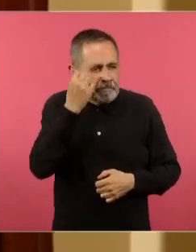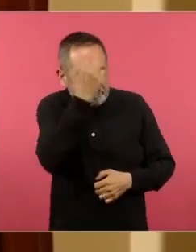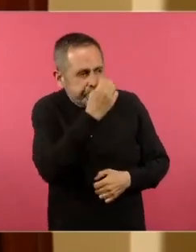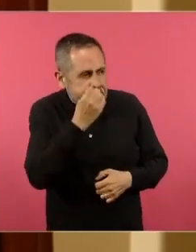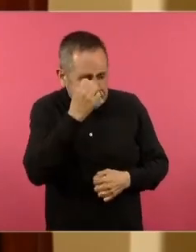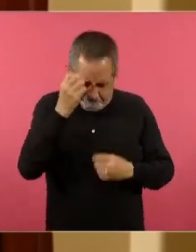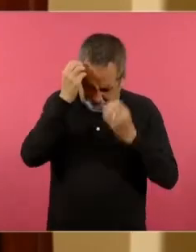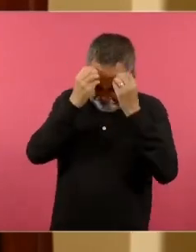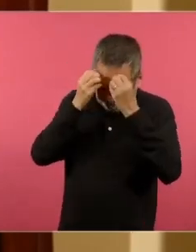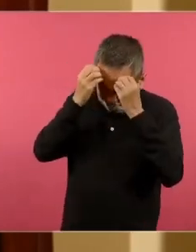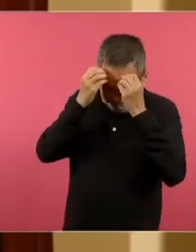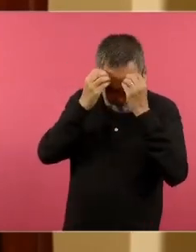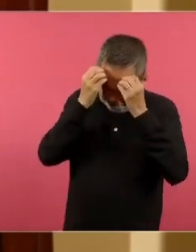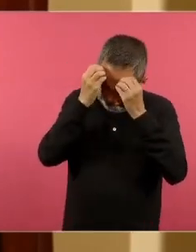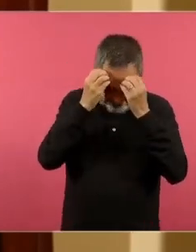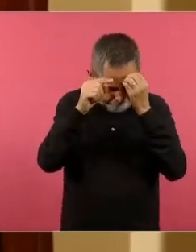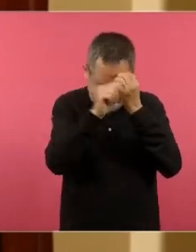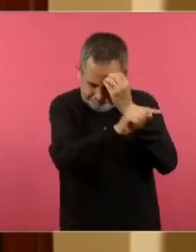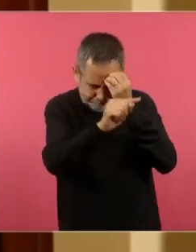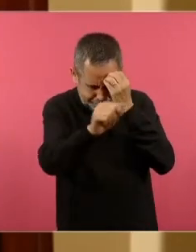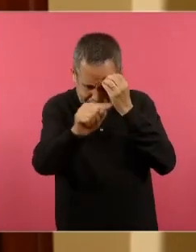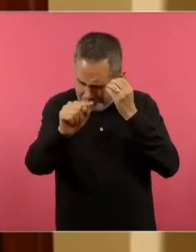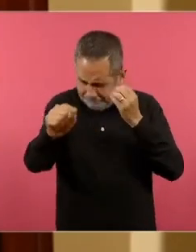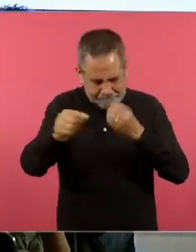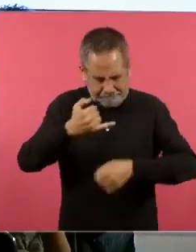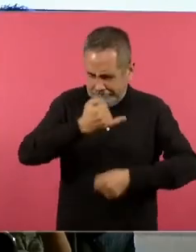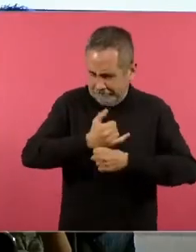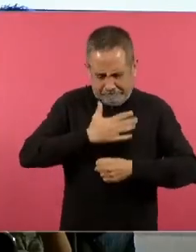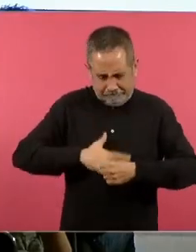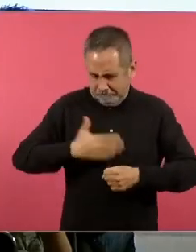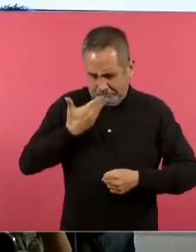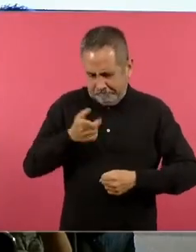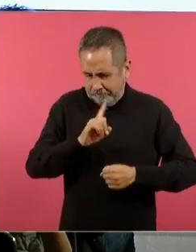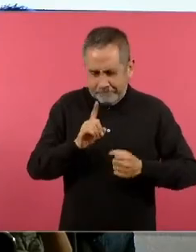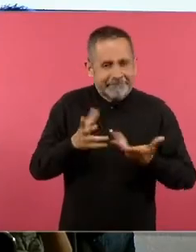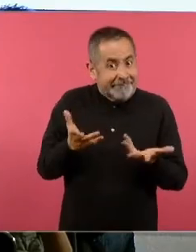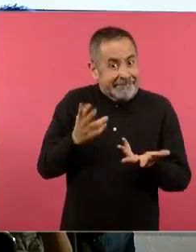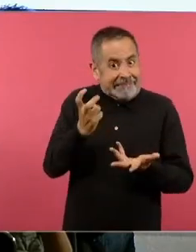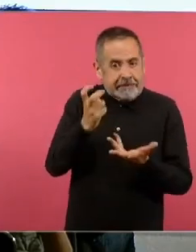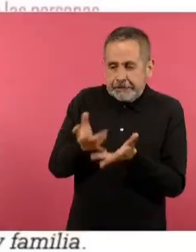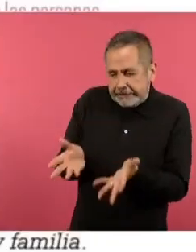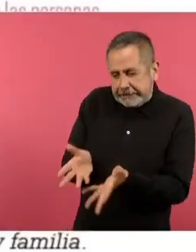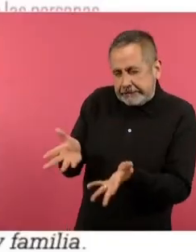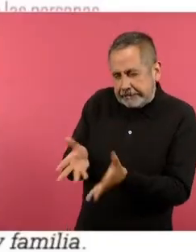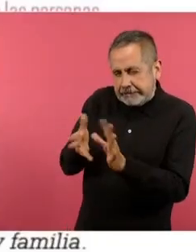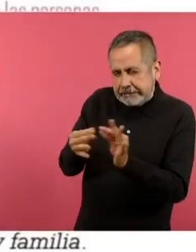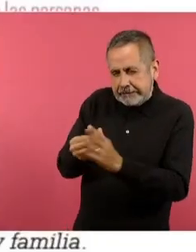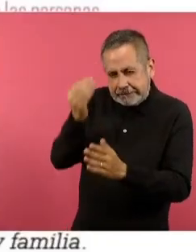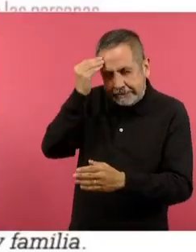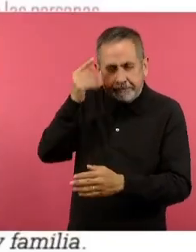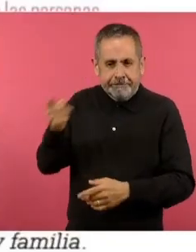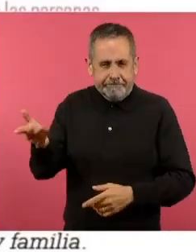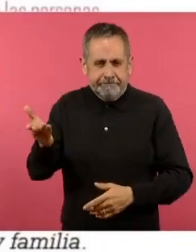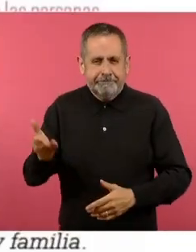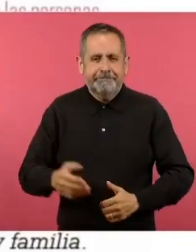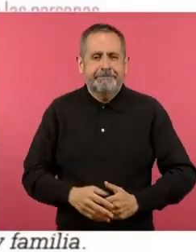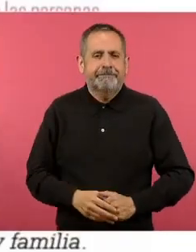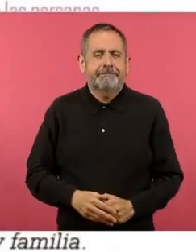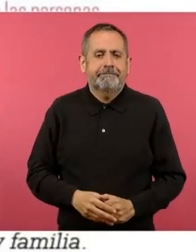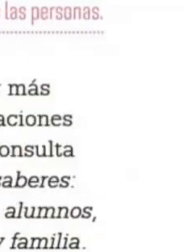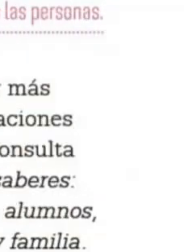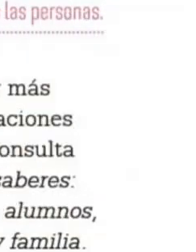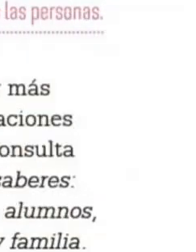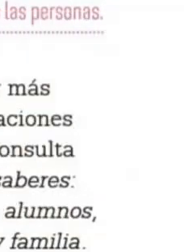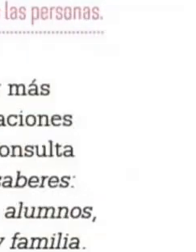la reflexión. De hecho, podemos ver en pantalla que justamente en esta página del libro se